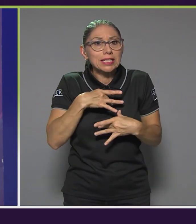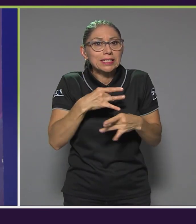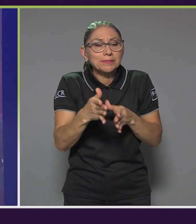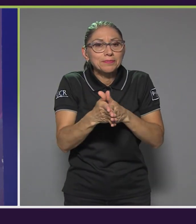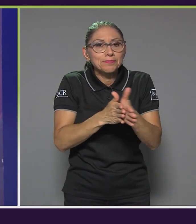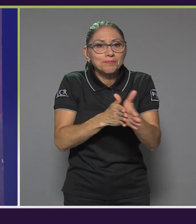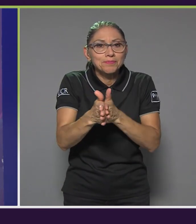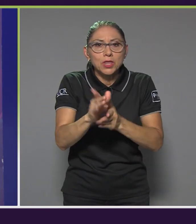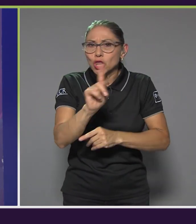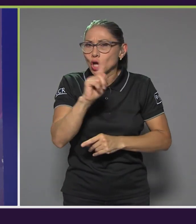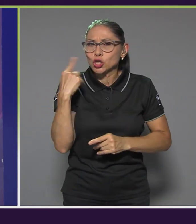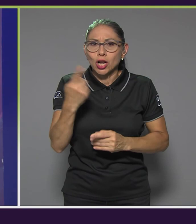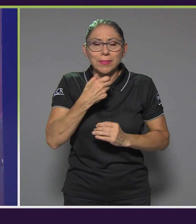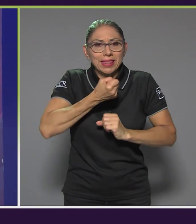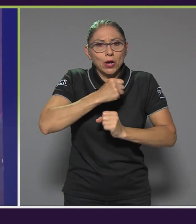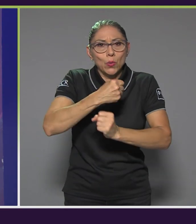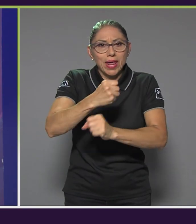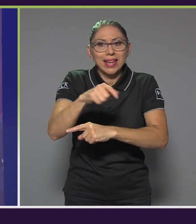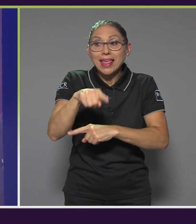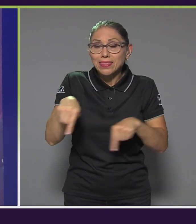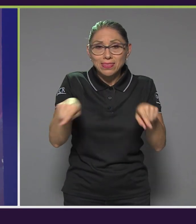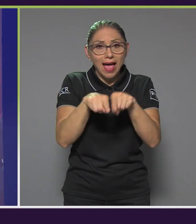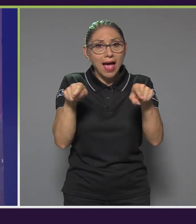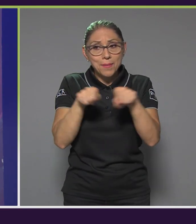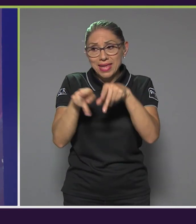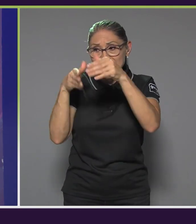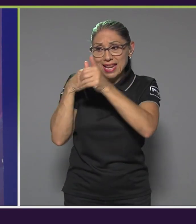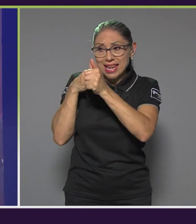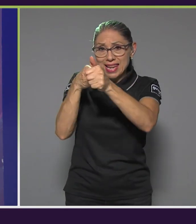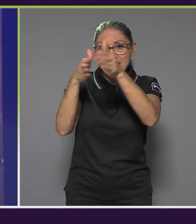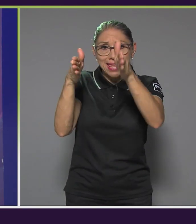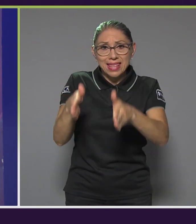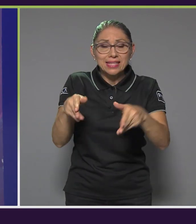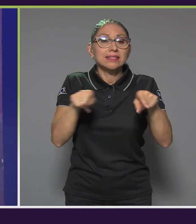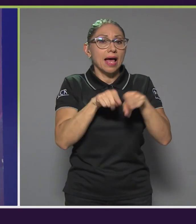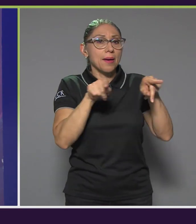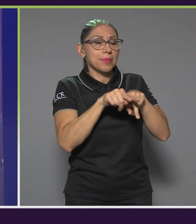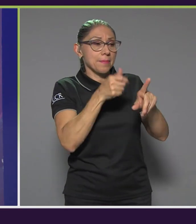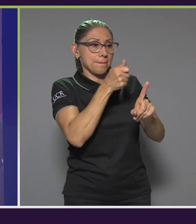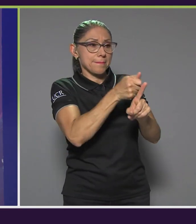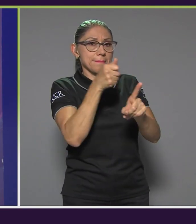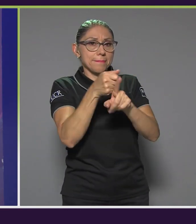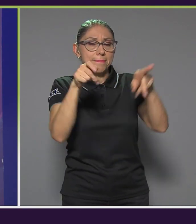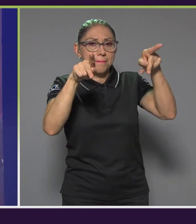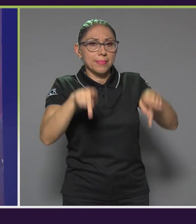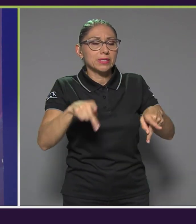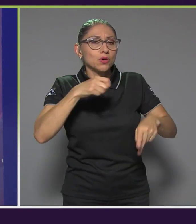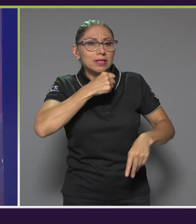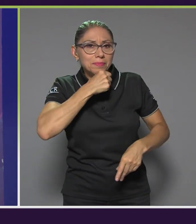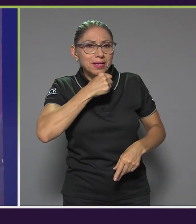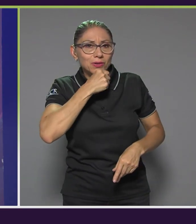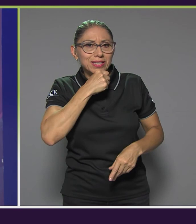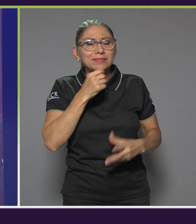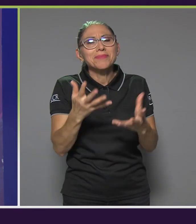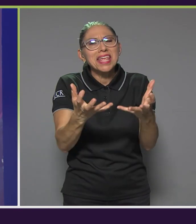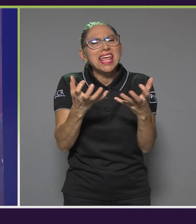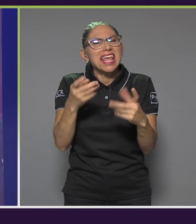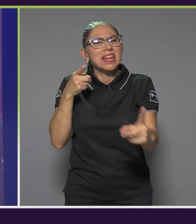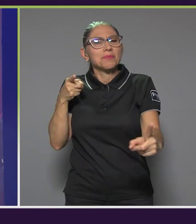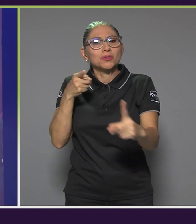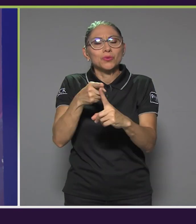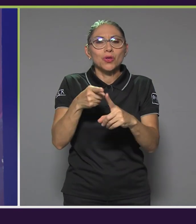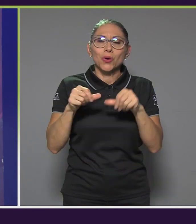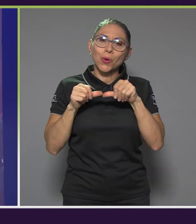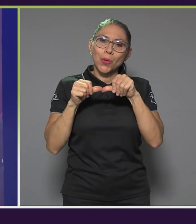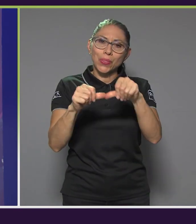gobiernos locales, sino también a los liderazgos comunitarios y las personas mayores. Entonces, la idea es poder continuar con estas capacitaciones